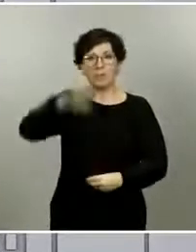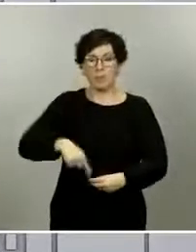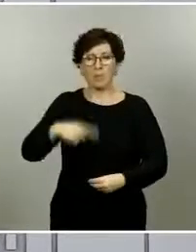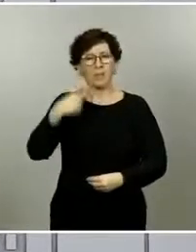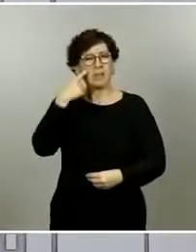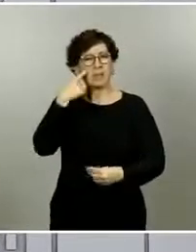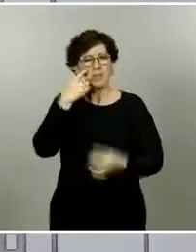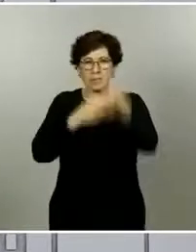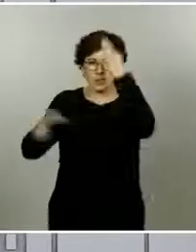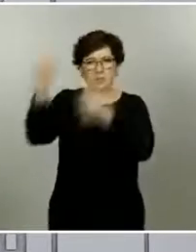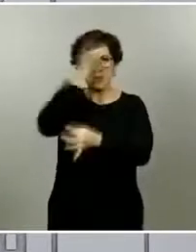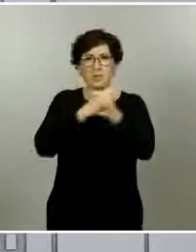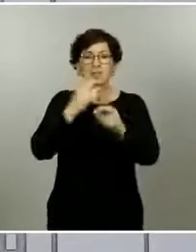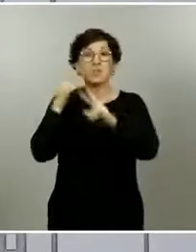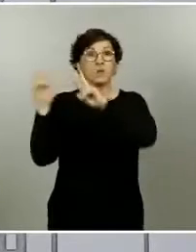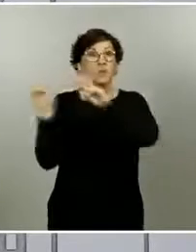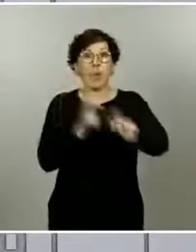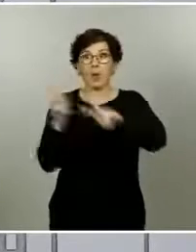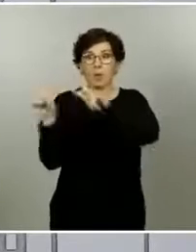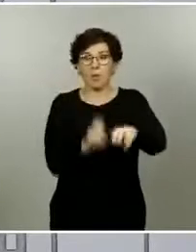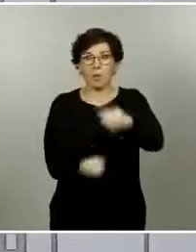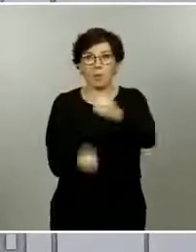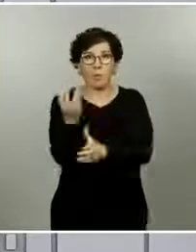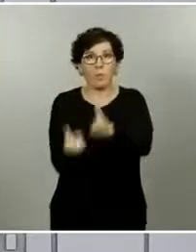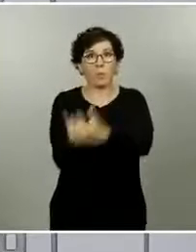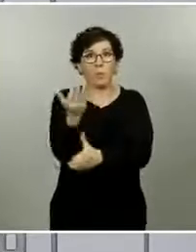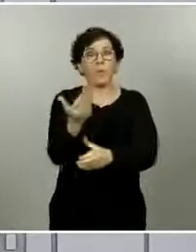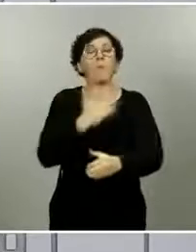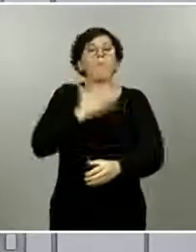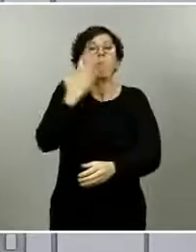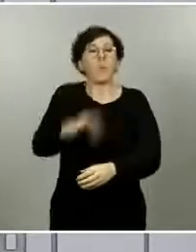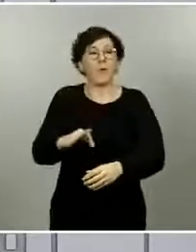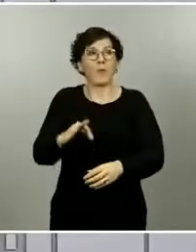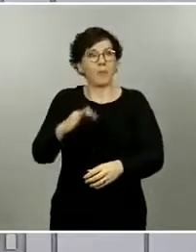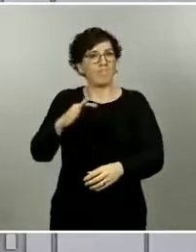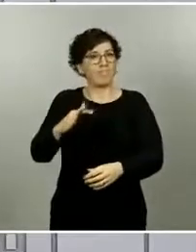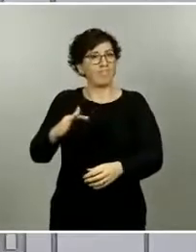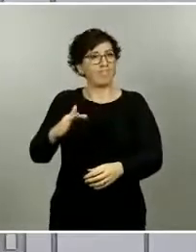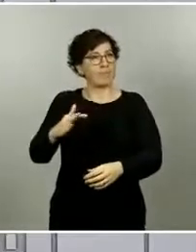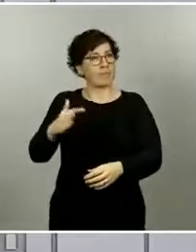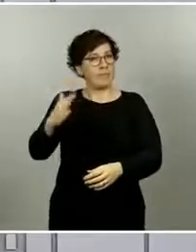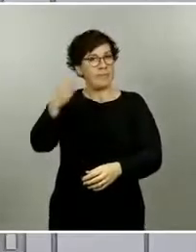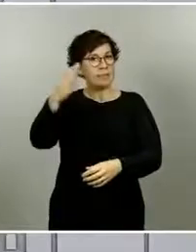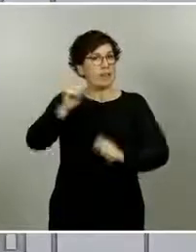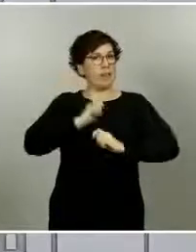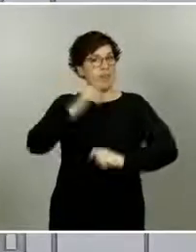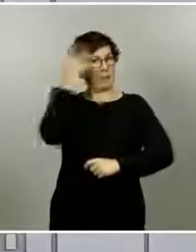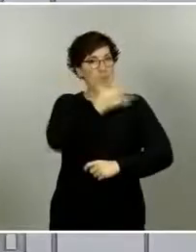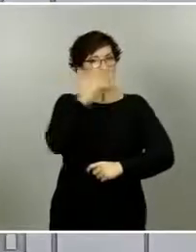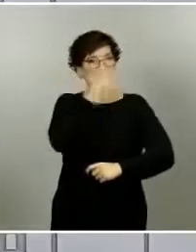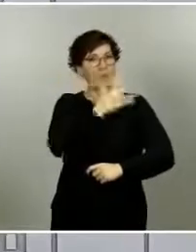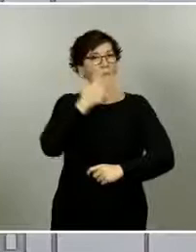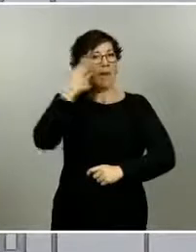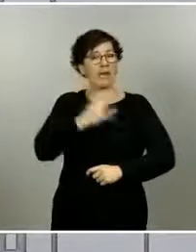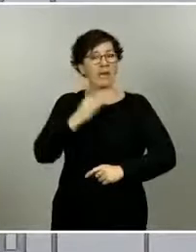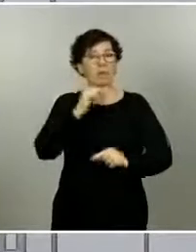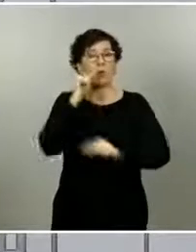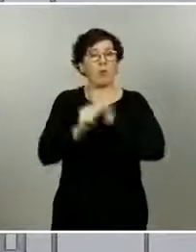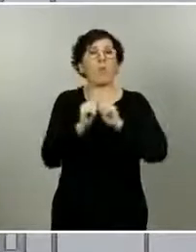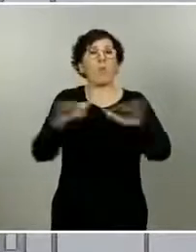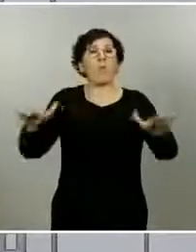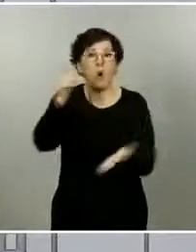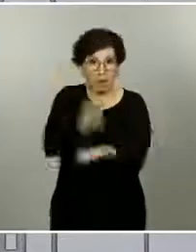vigilancia extrema sobre la detección de nuevos casos que puedan implicar riesgo de nuevos rebrotes. Eso es fundamental entenderlo así.